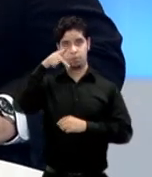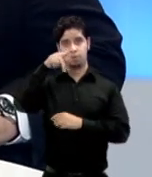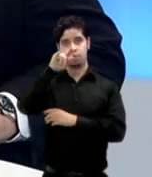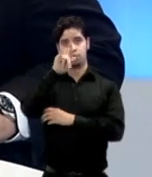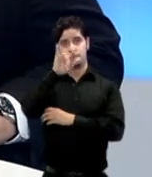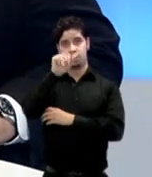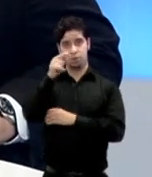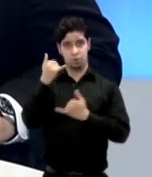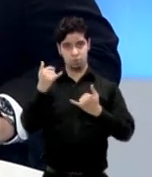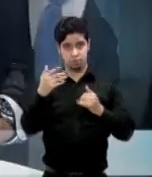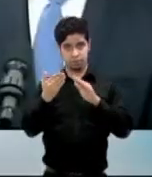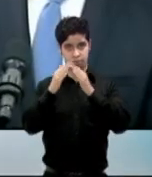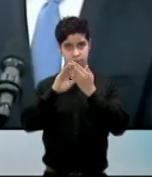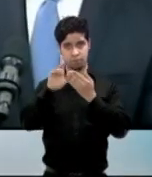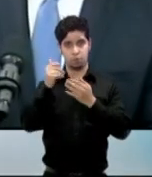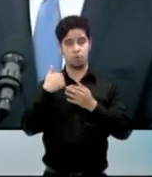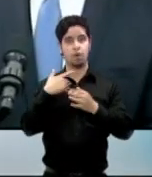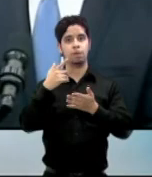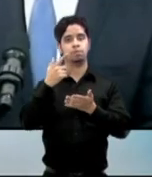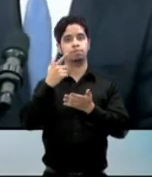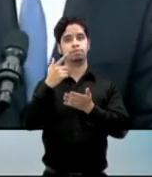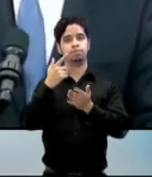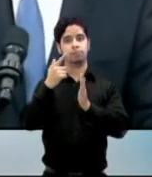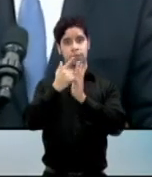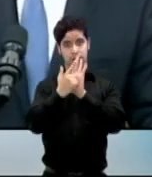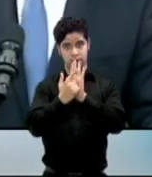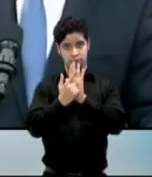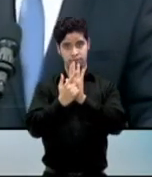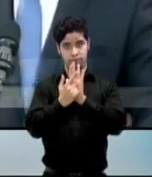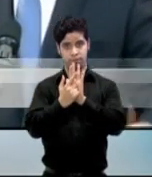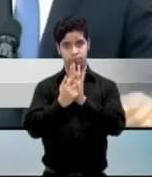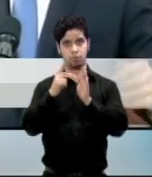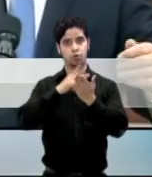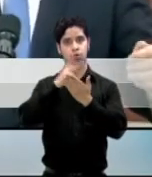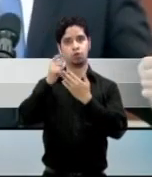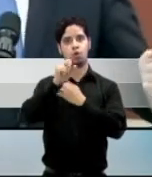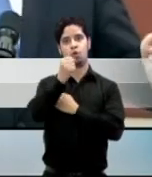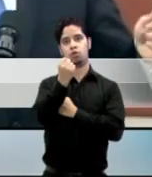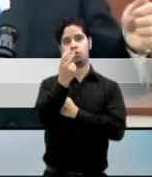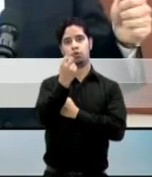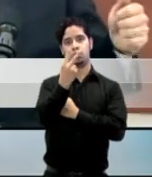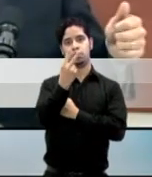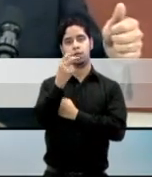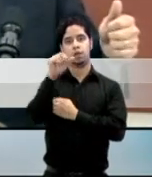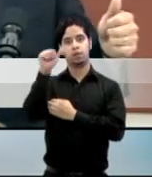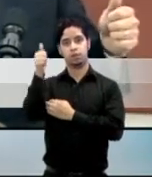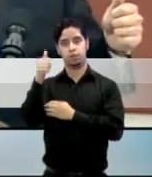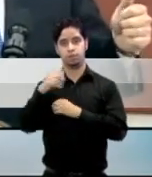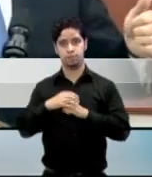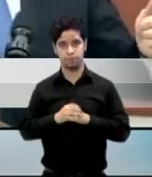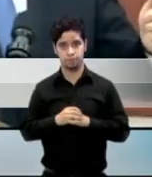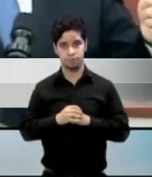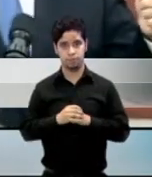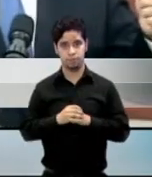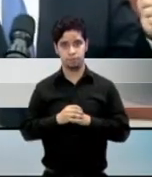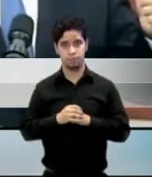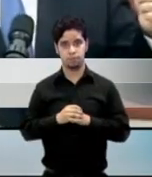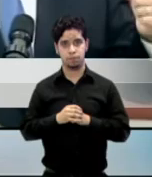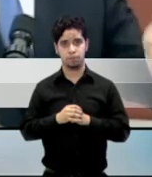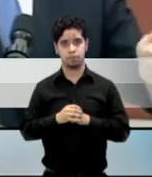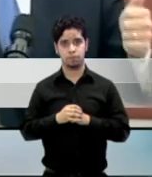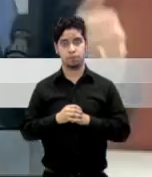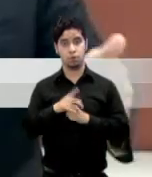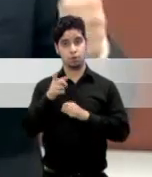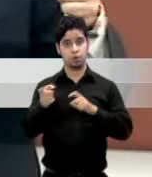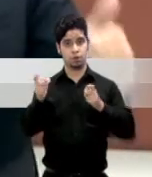convirtió hoy en ley el proyecto del senado 12 10 que enmienda varios artículos del código penal de puerto rico los